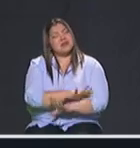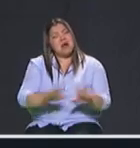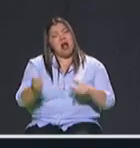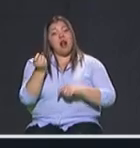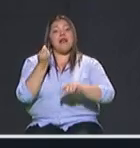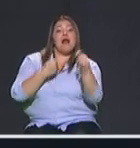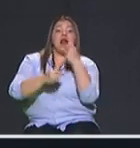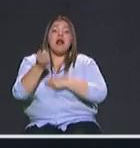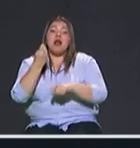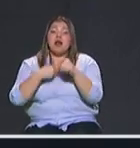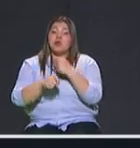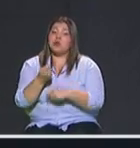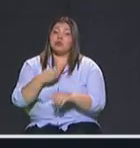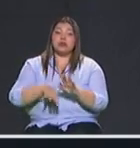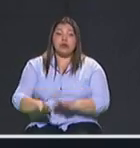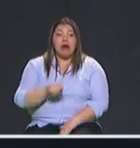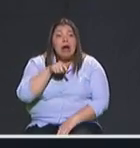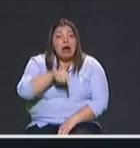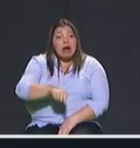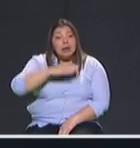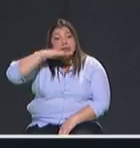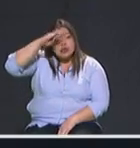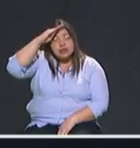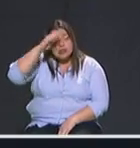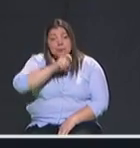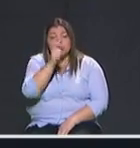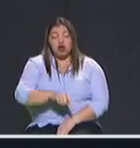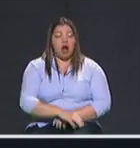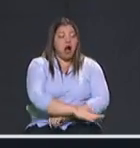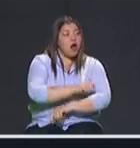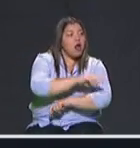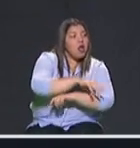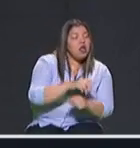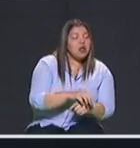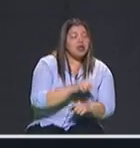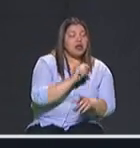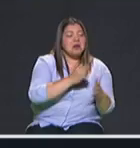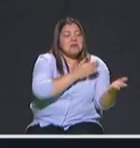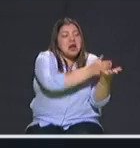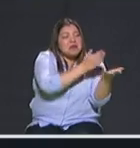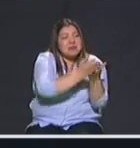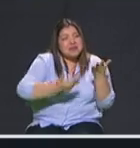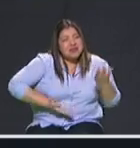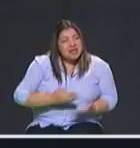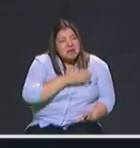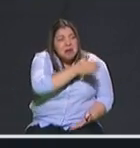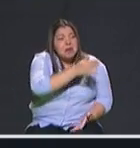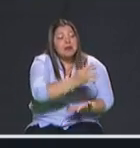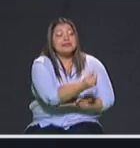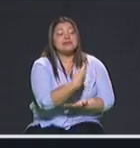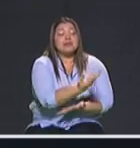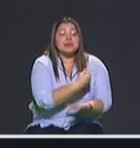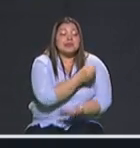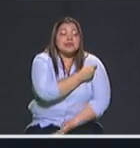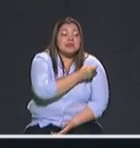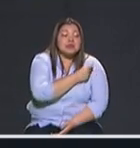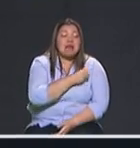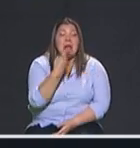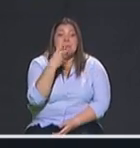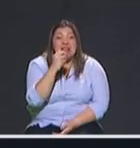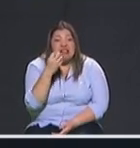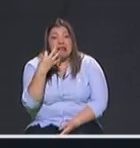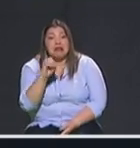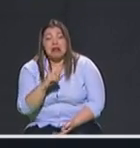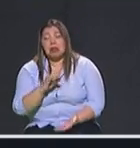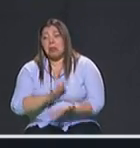la gente acá comete 10, 20 fleteos y no es capturado nosotros vamos a utilizar tecnología de punta para resolver ese problema Sky Eye